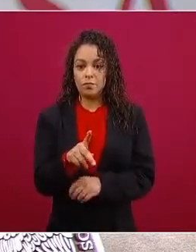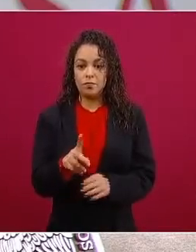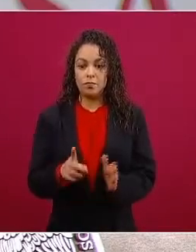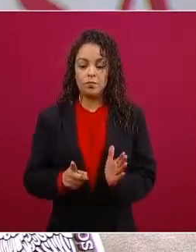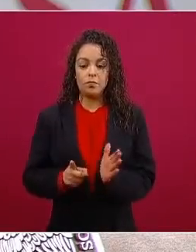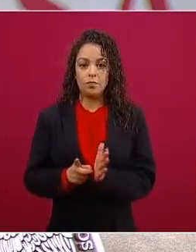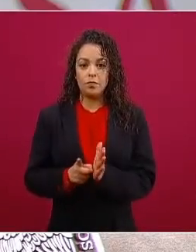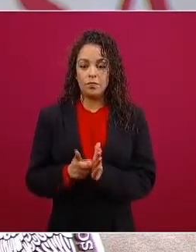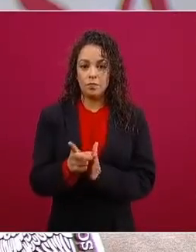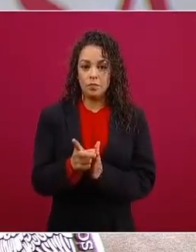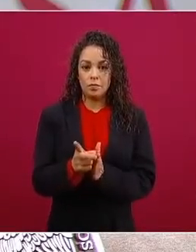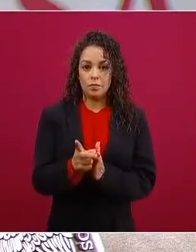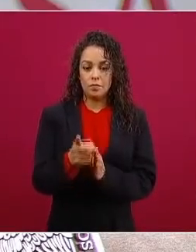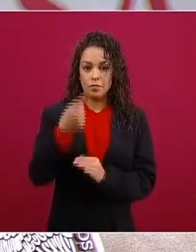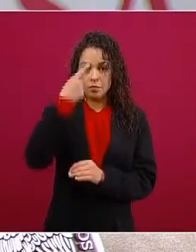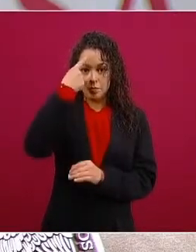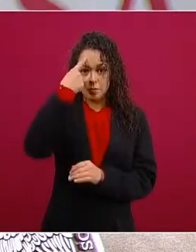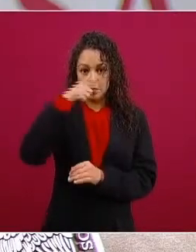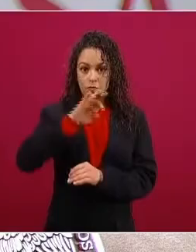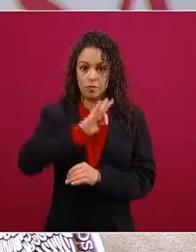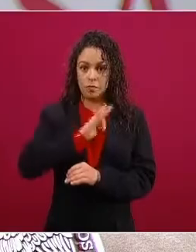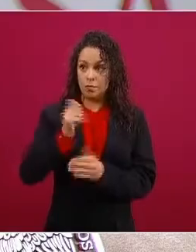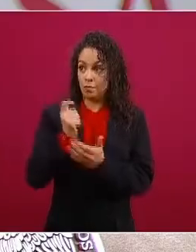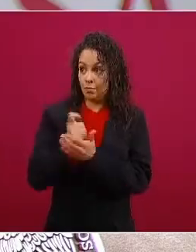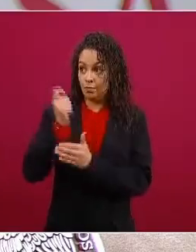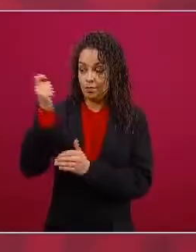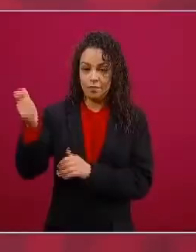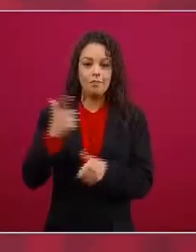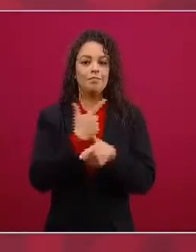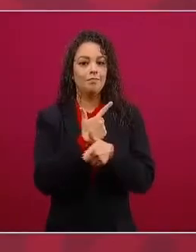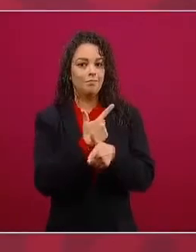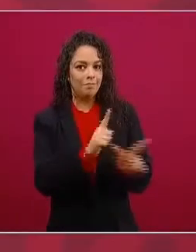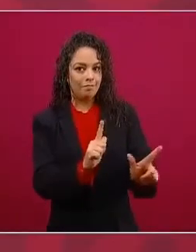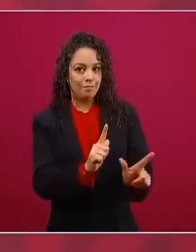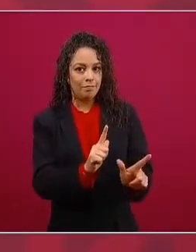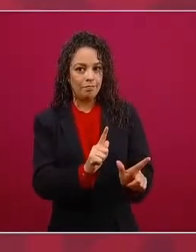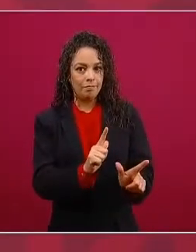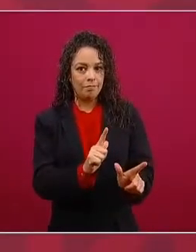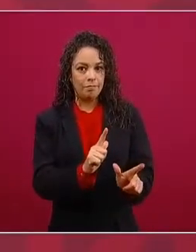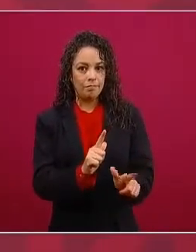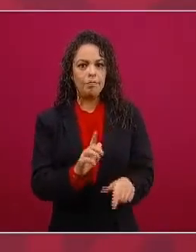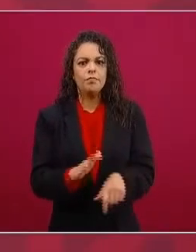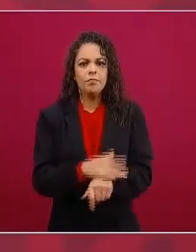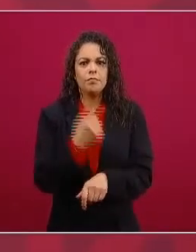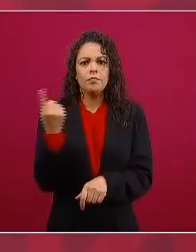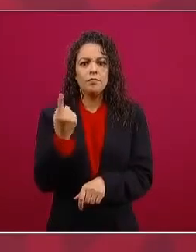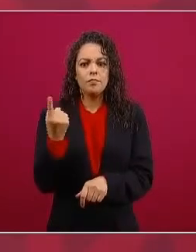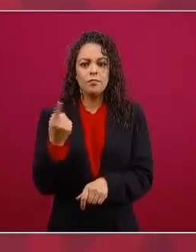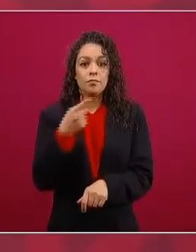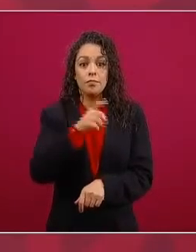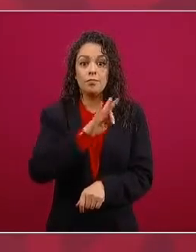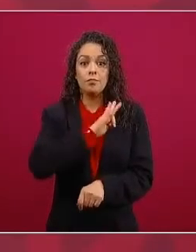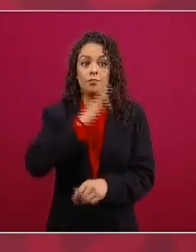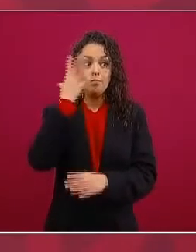libertad bajo fianza porque puede escapar a México